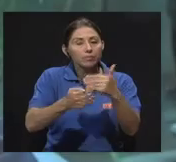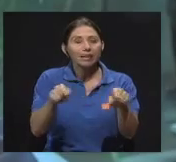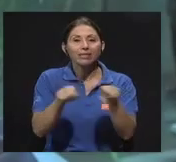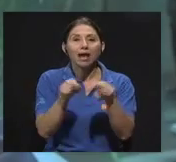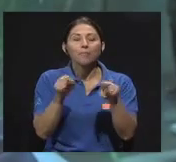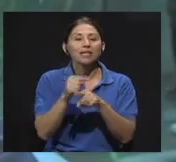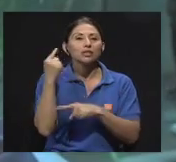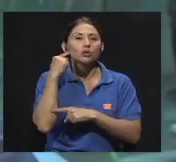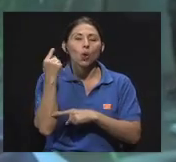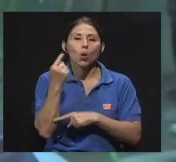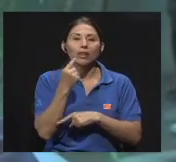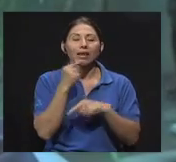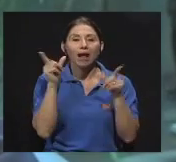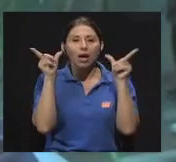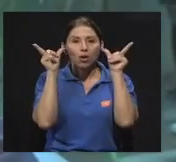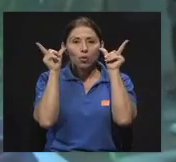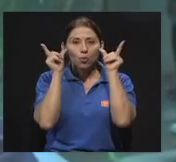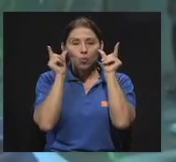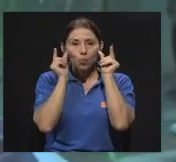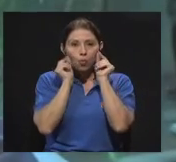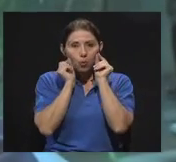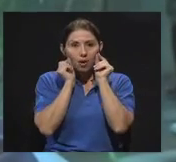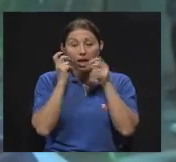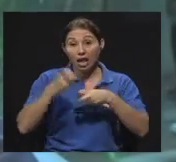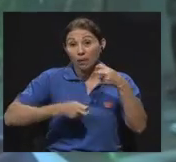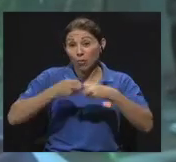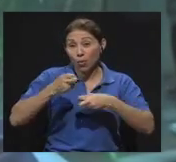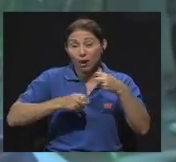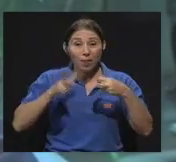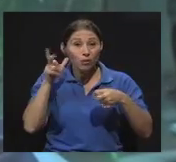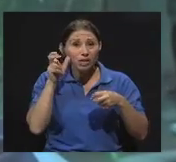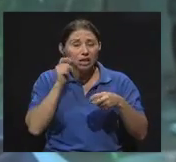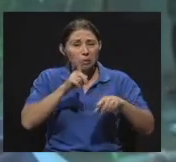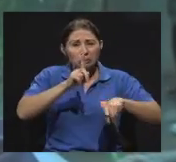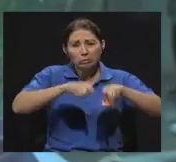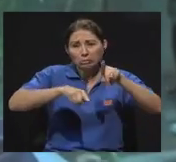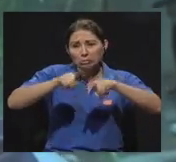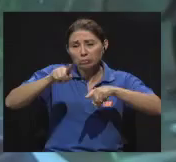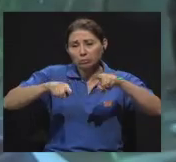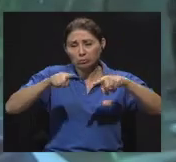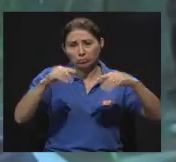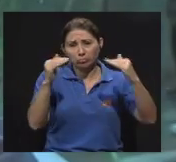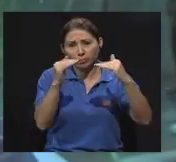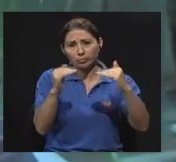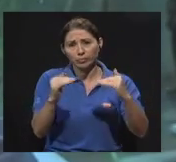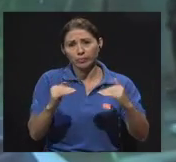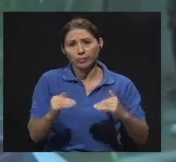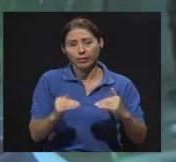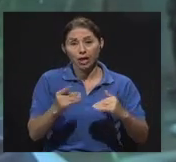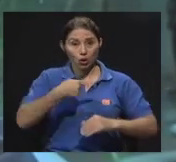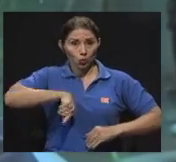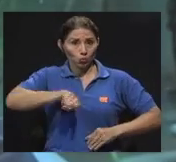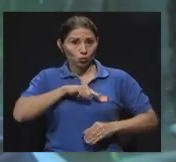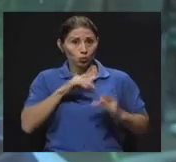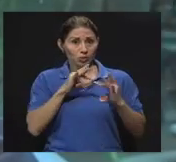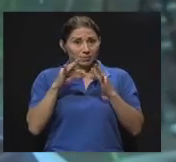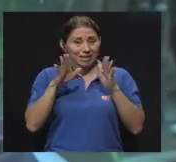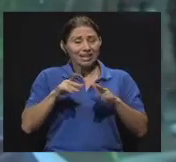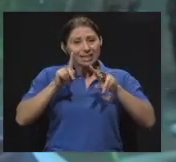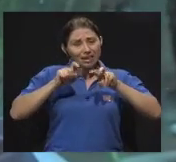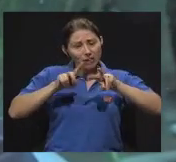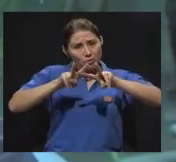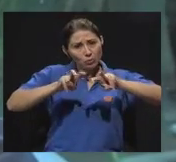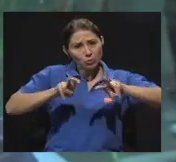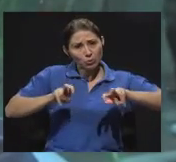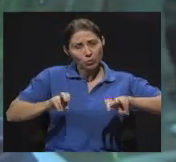bilaterales. Entonces el problema auditivo es muy variado, los audiólogos tenemos que hacer un diagnóstico muy preciso, si la